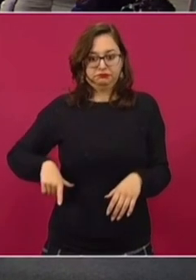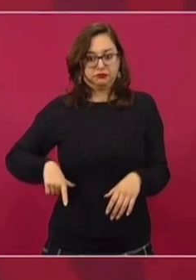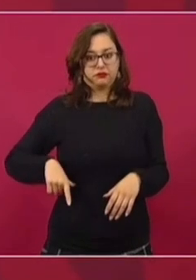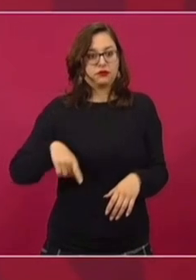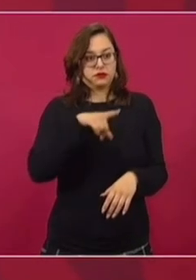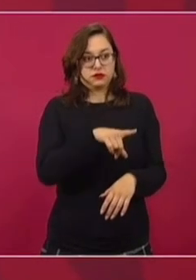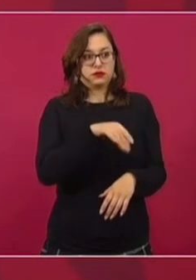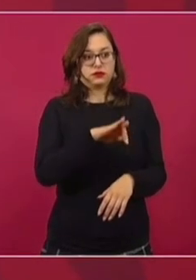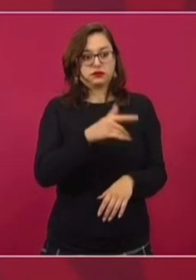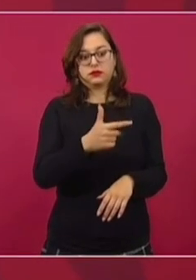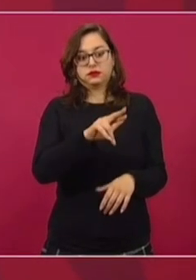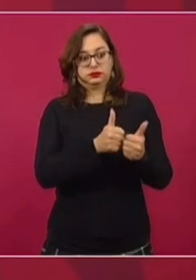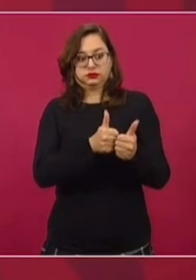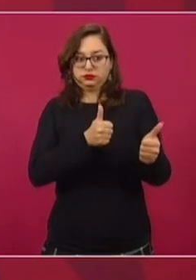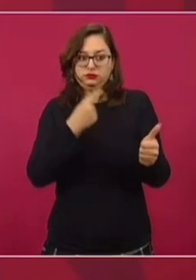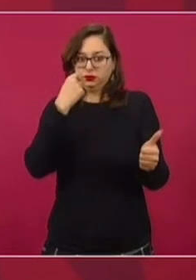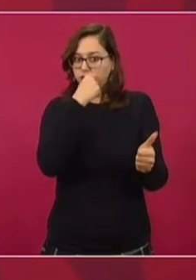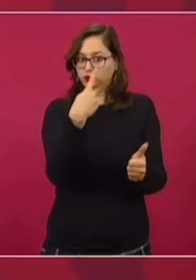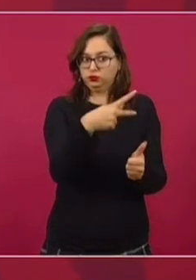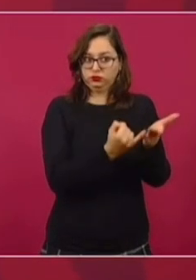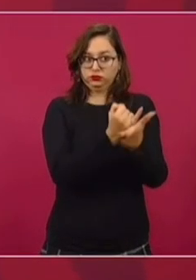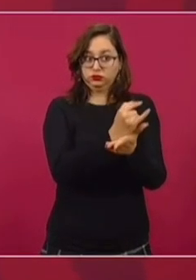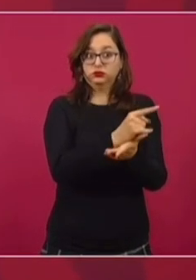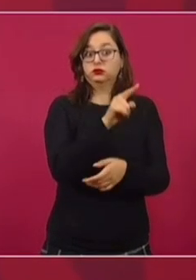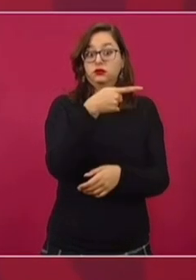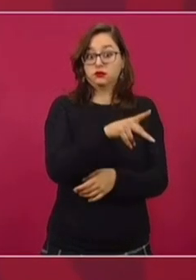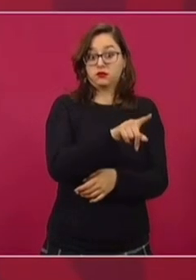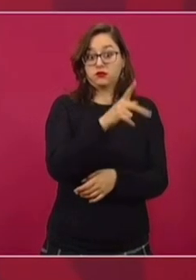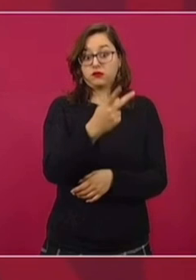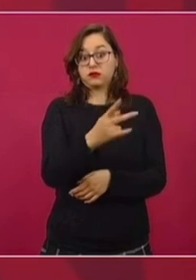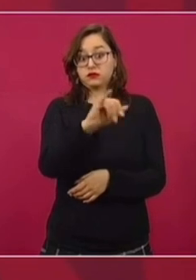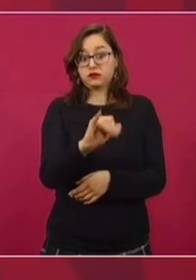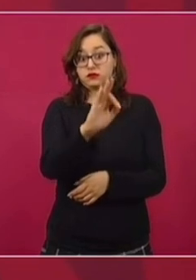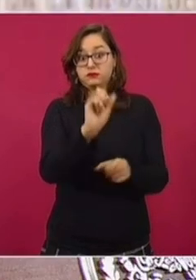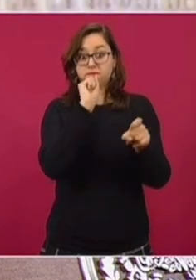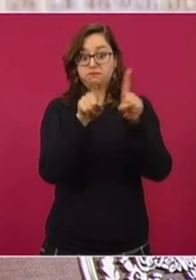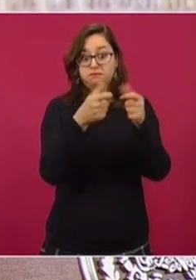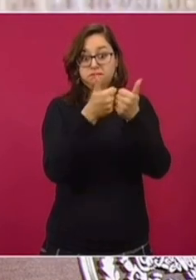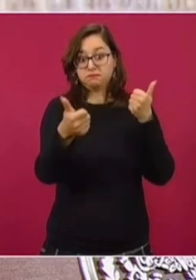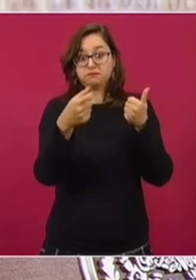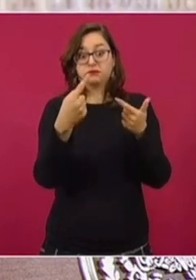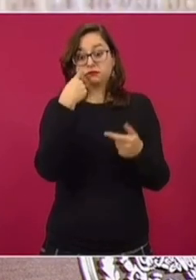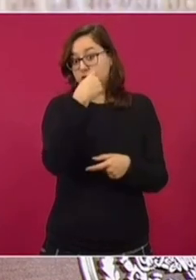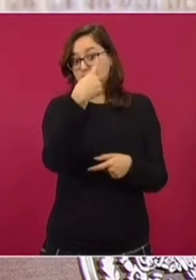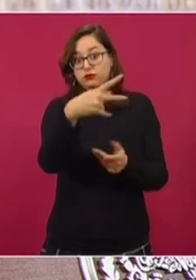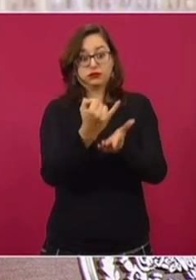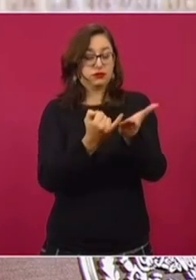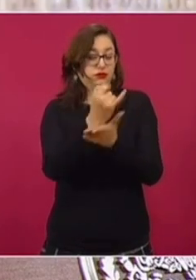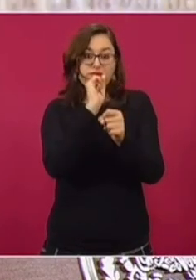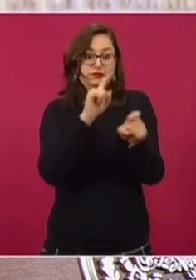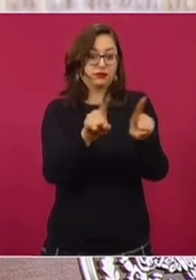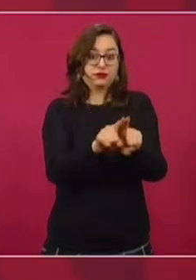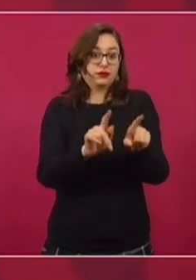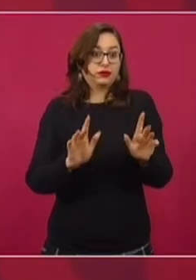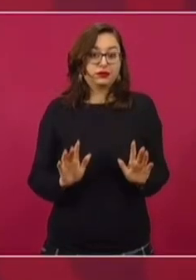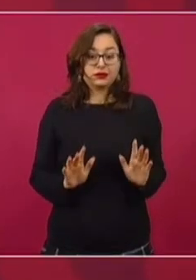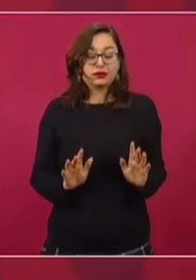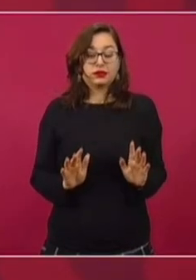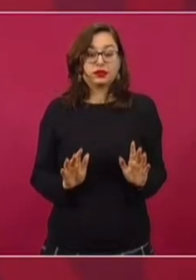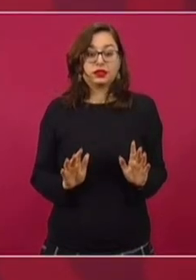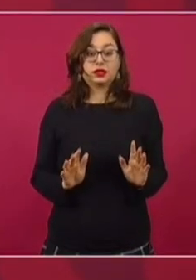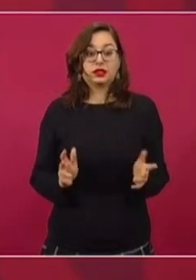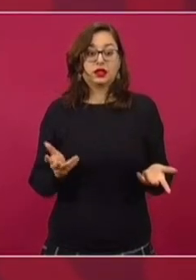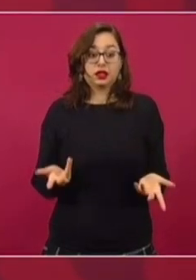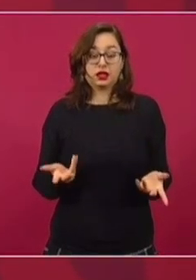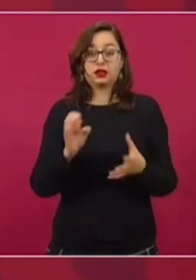también el Poder Judicial, es autónomo, o no hay poder absoluto. Si hay alguien que